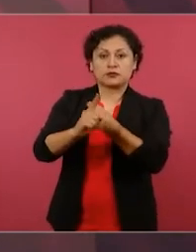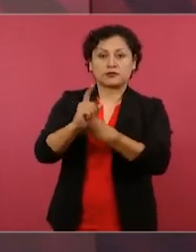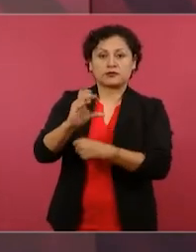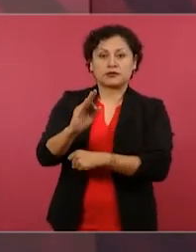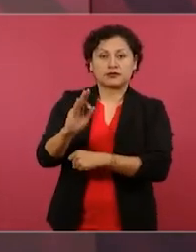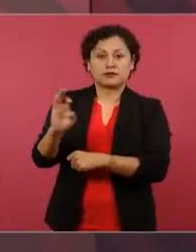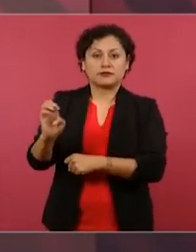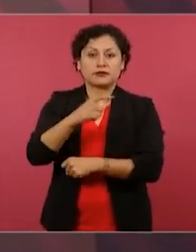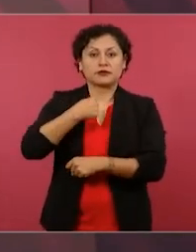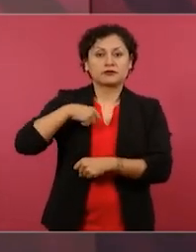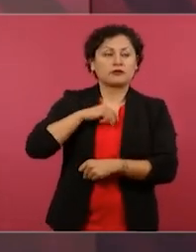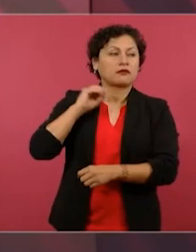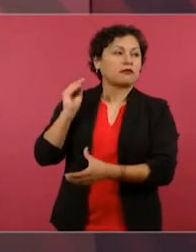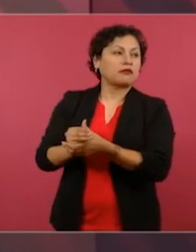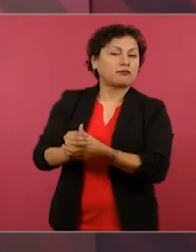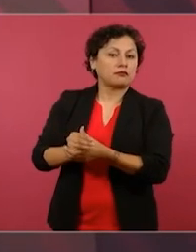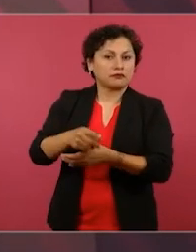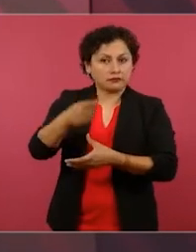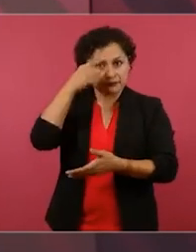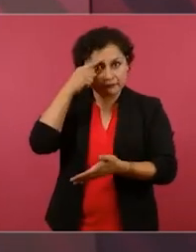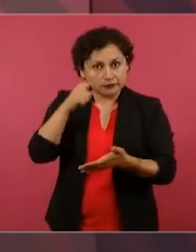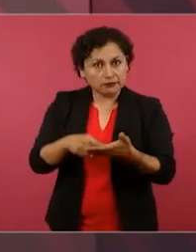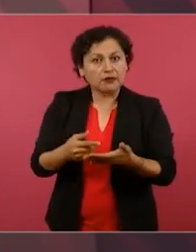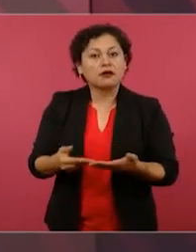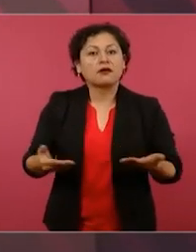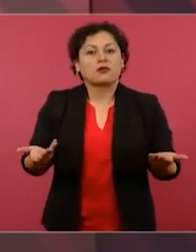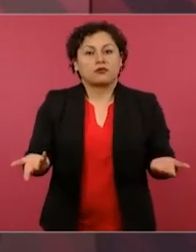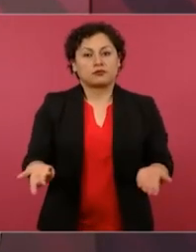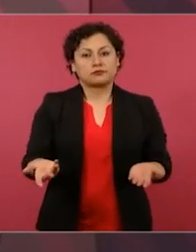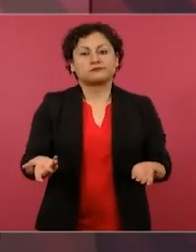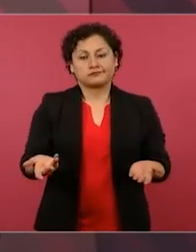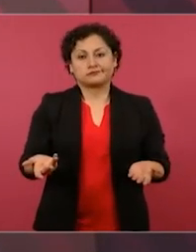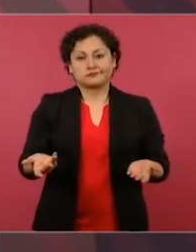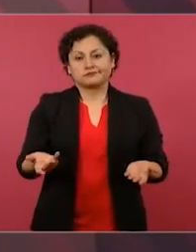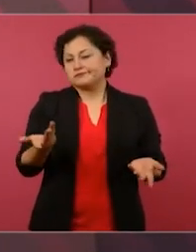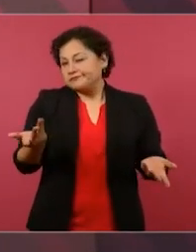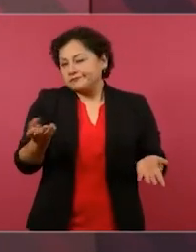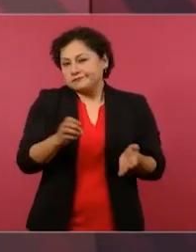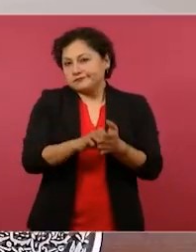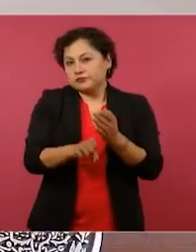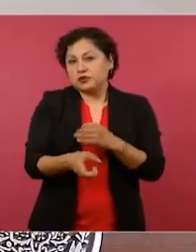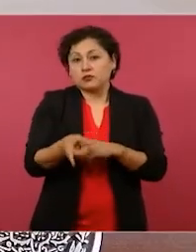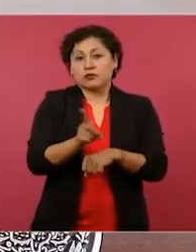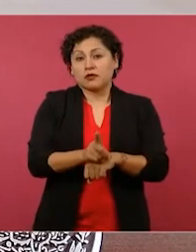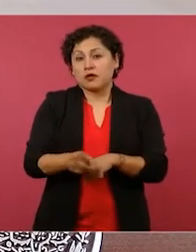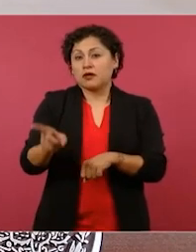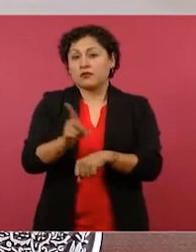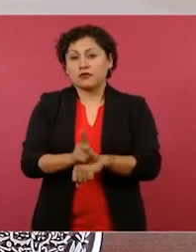y que hubiesen todos los días apagones,